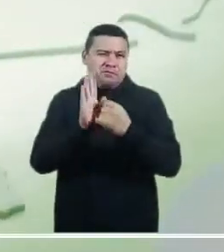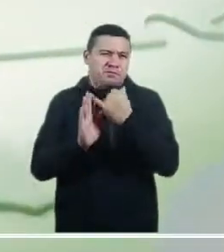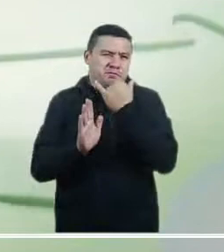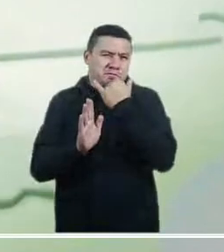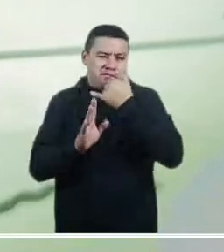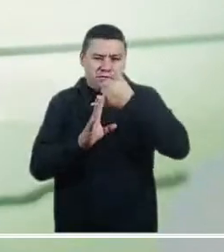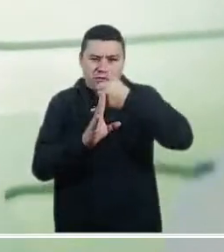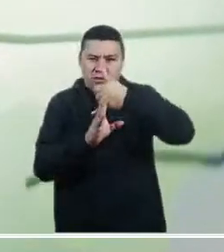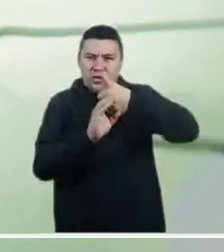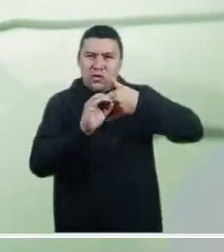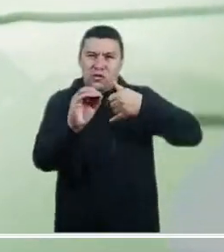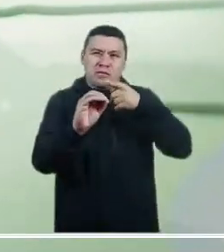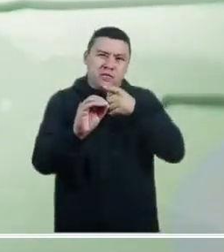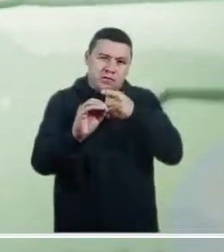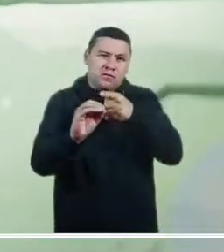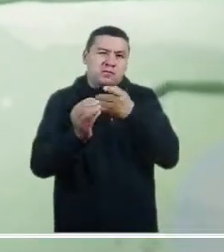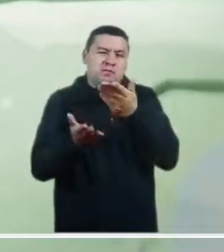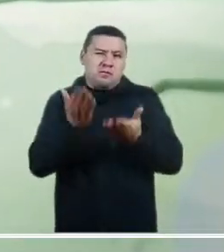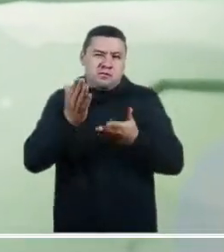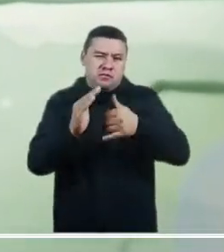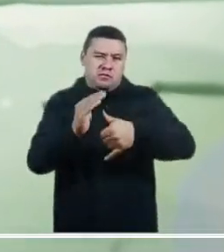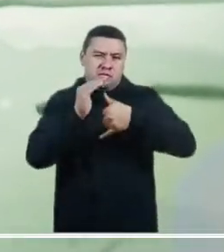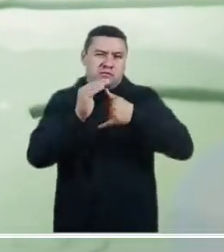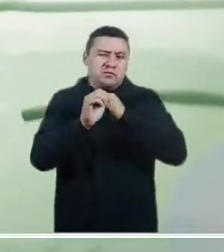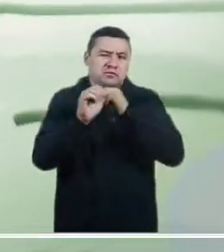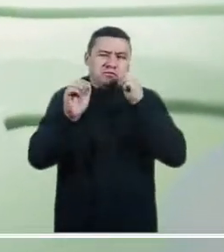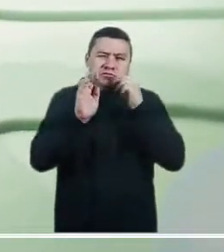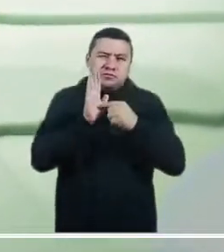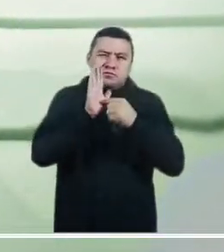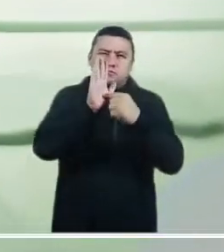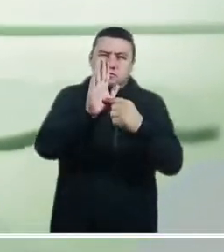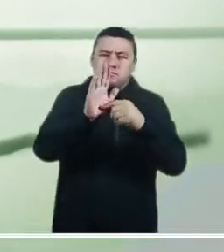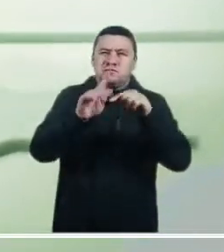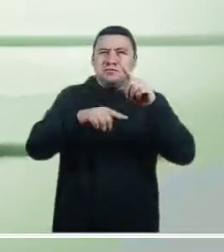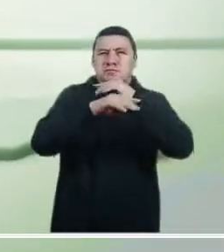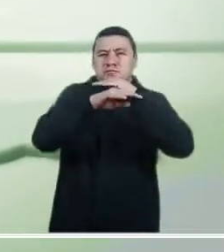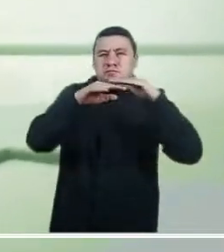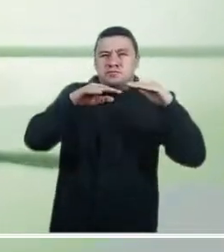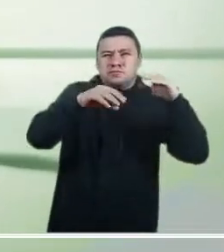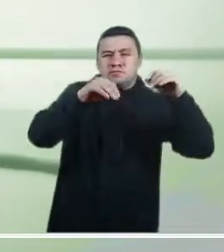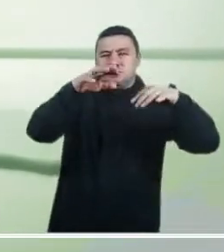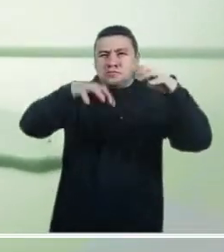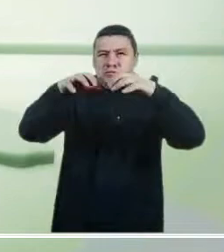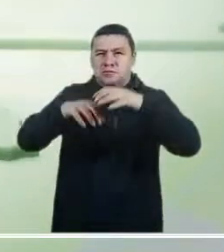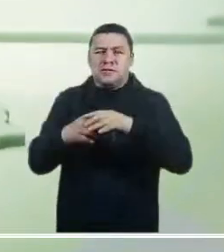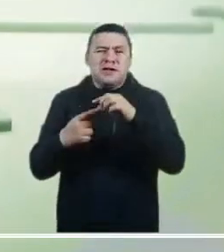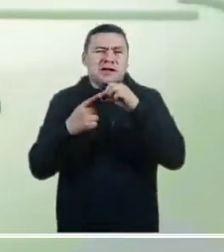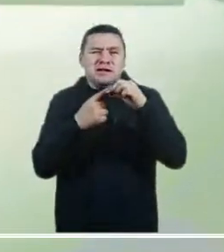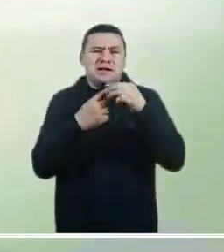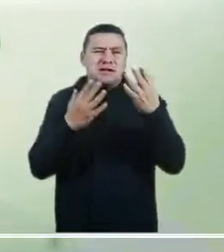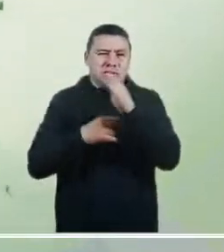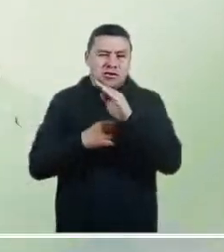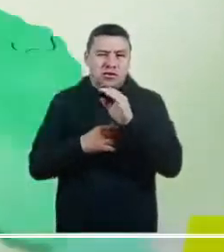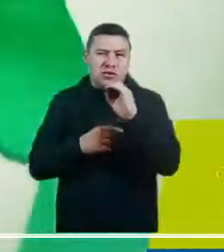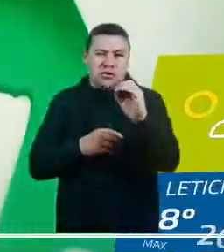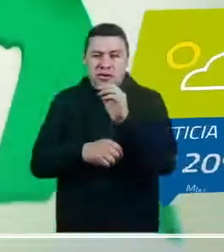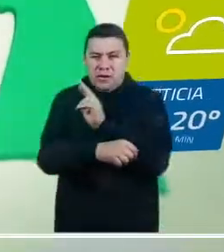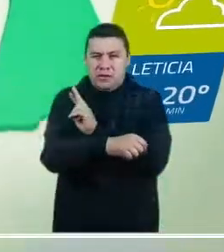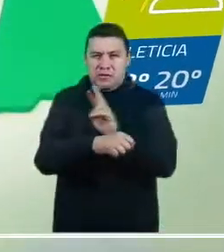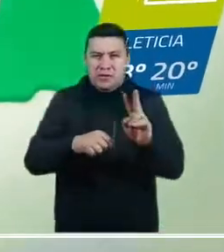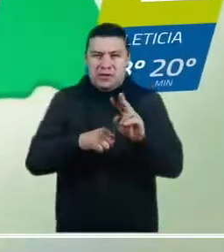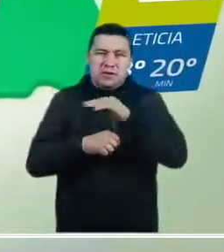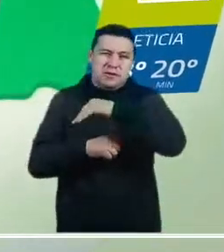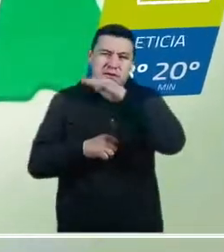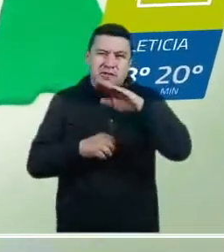Veamos ahora qué pasa con la Orinoquía, donde los pronósticos anuncian precipitaciones en amplios sectores, especialmente